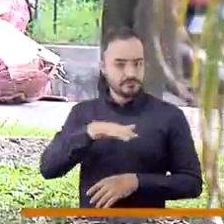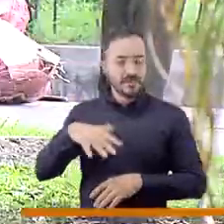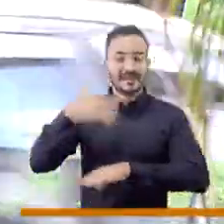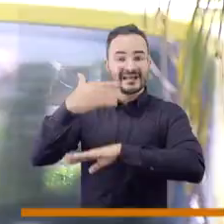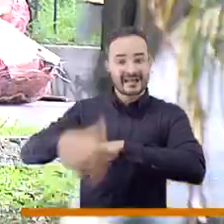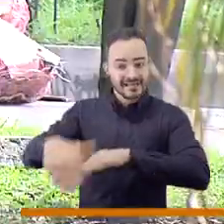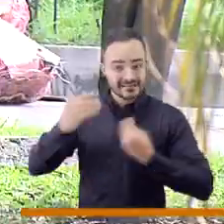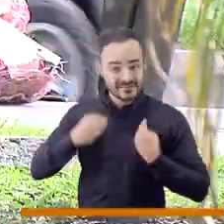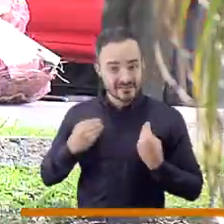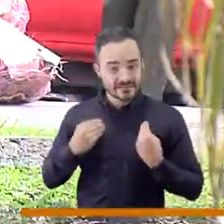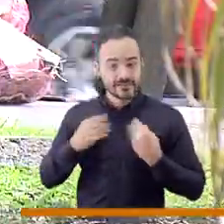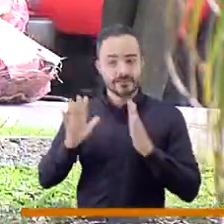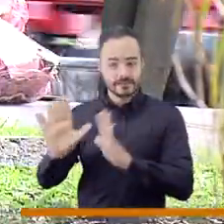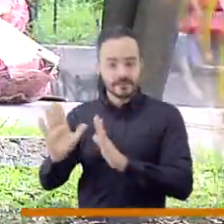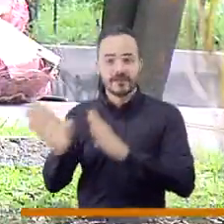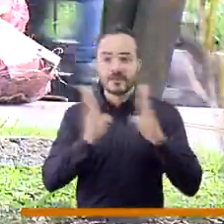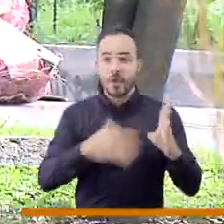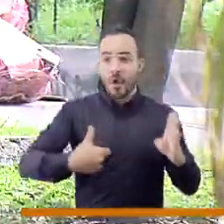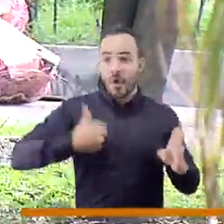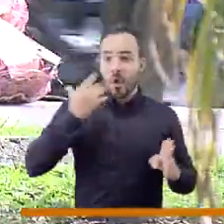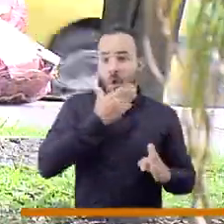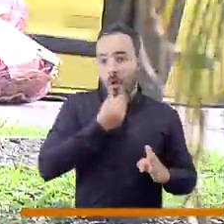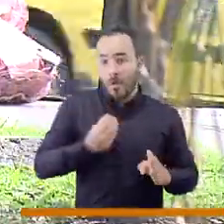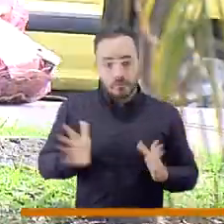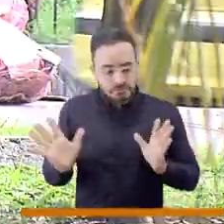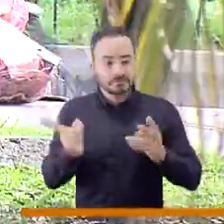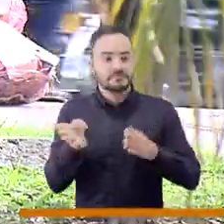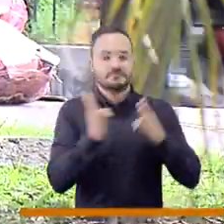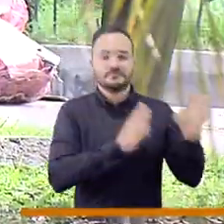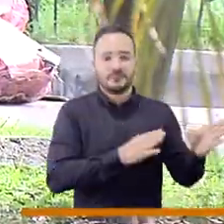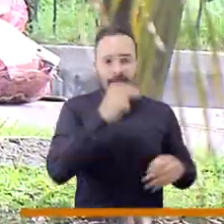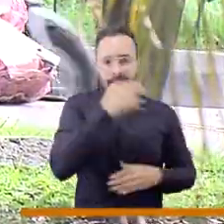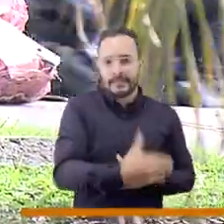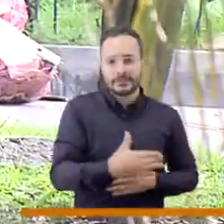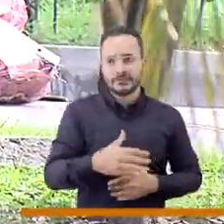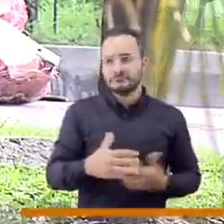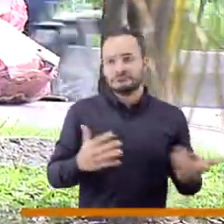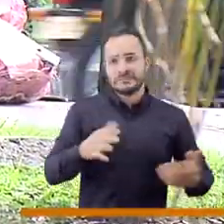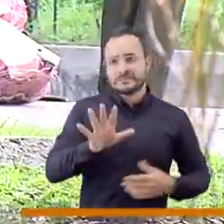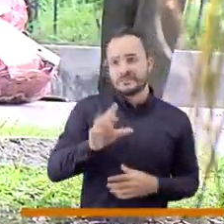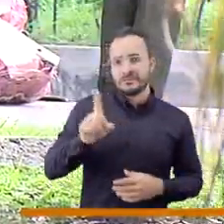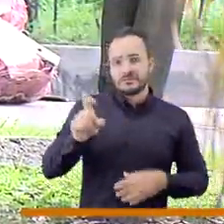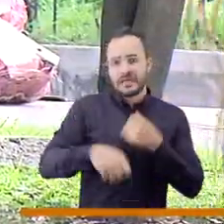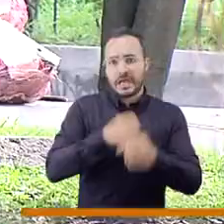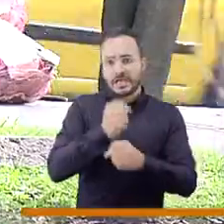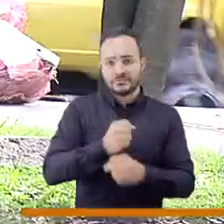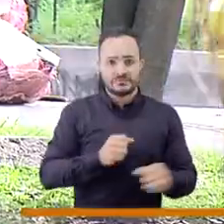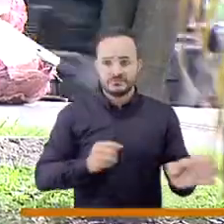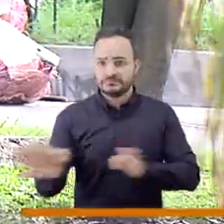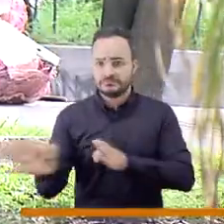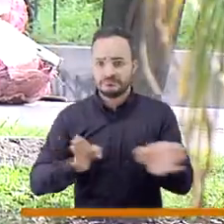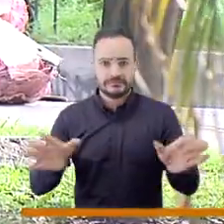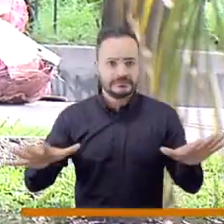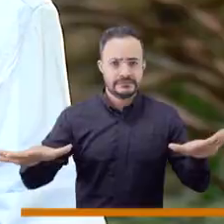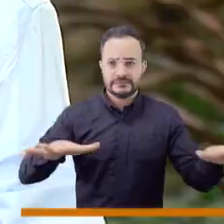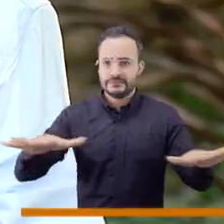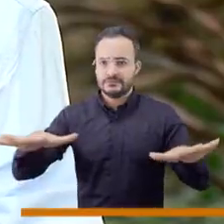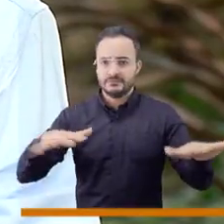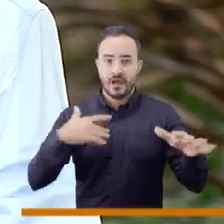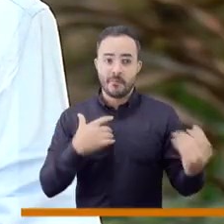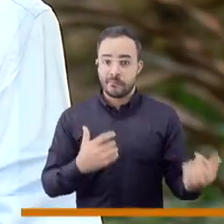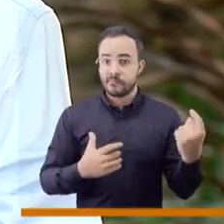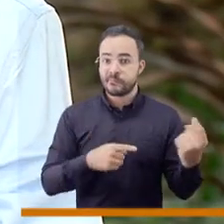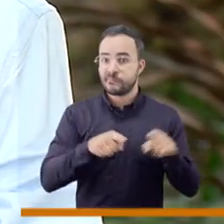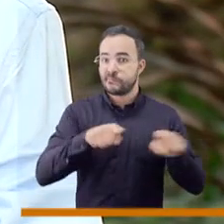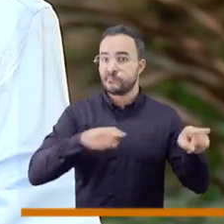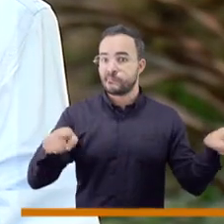mayor, adulta mayor, que está en la calle, de un adolescente o de un niño de 5, 6, 8 años, que empiezan a aparecer en este